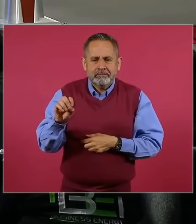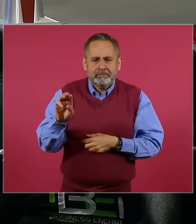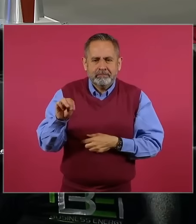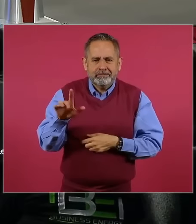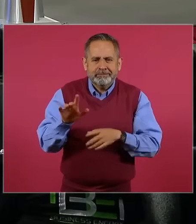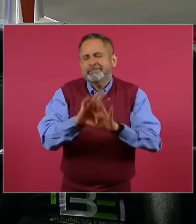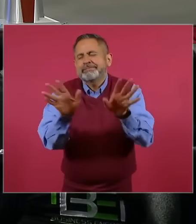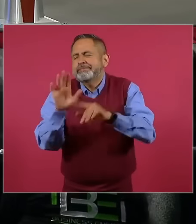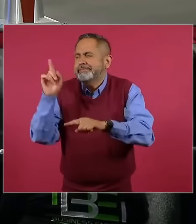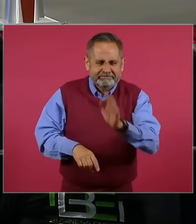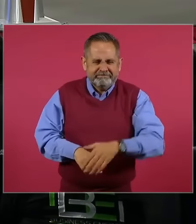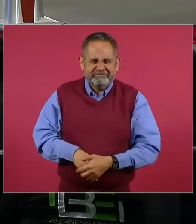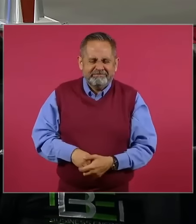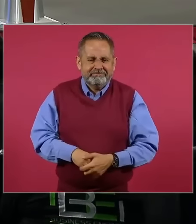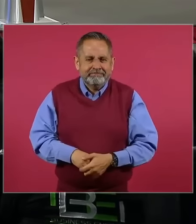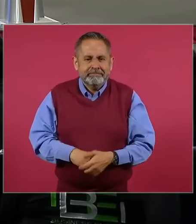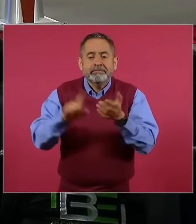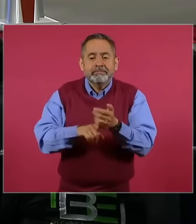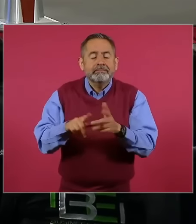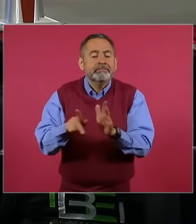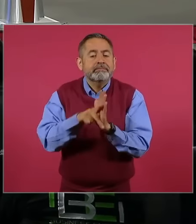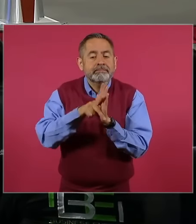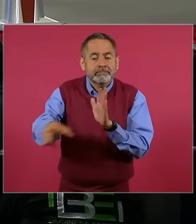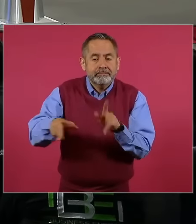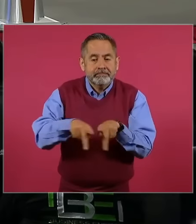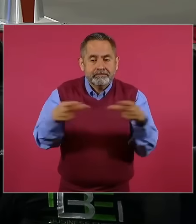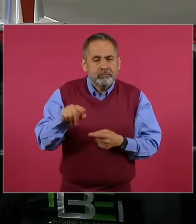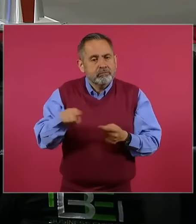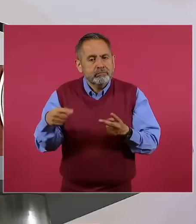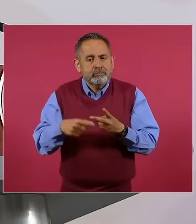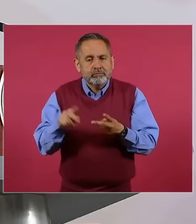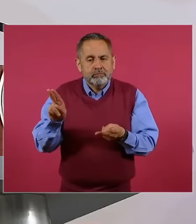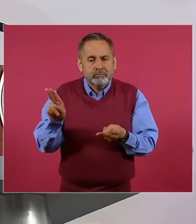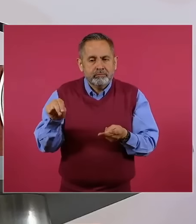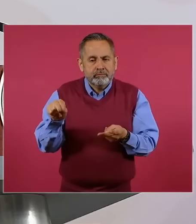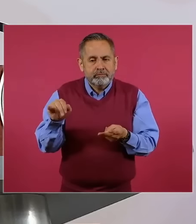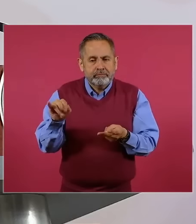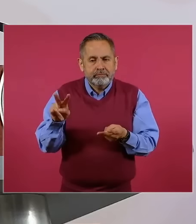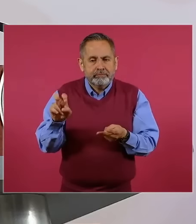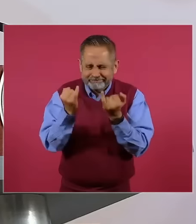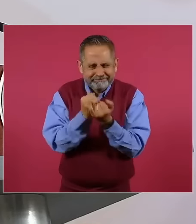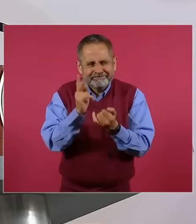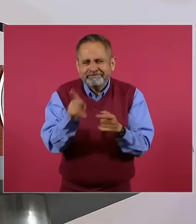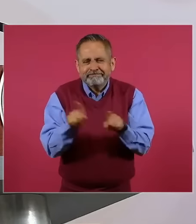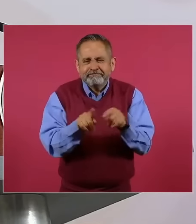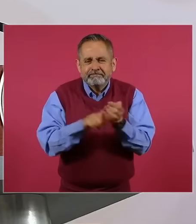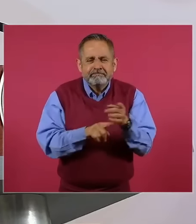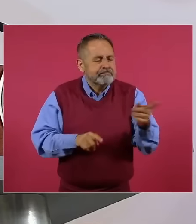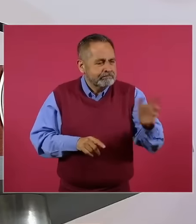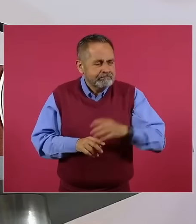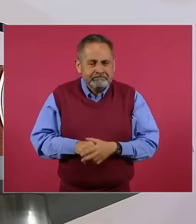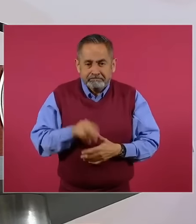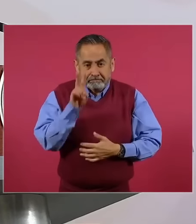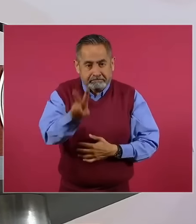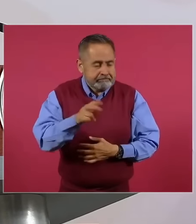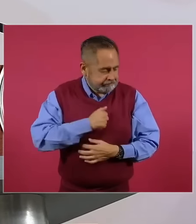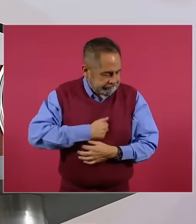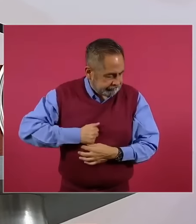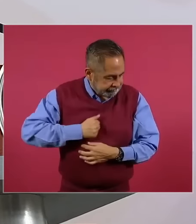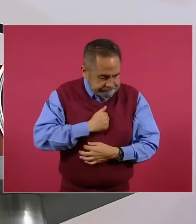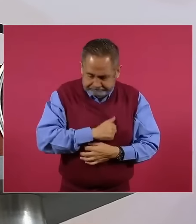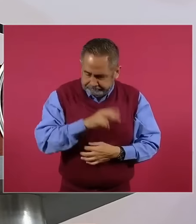ya termina ahí, pon el Reforma, pon el Universal, porque son iguales, es lamentable, no,